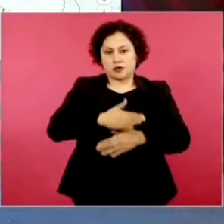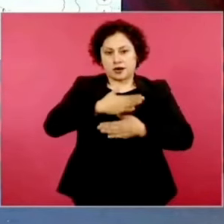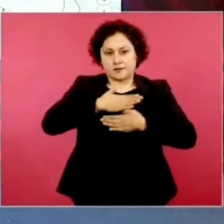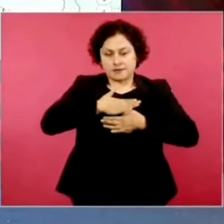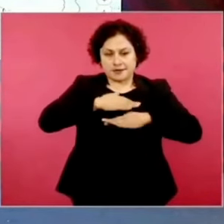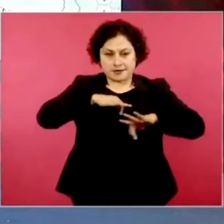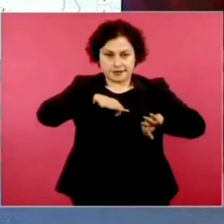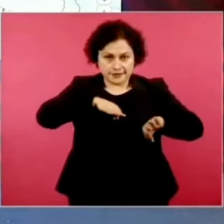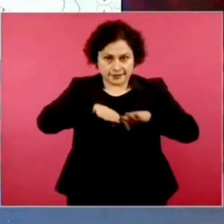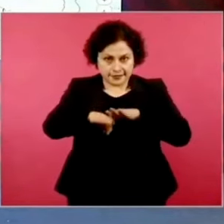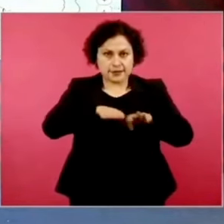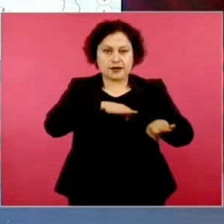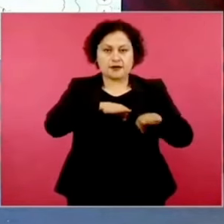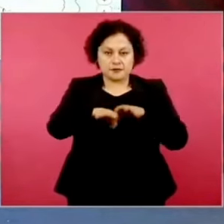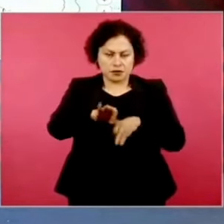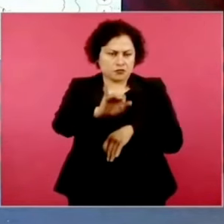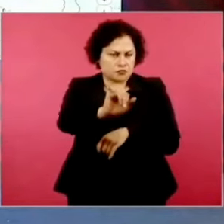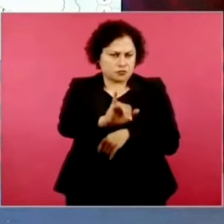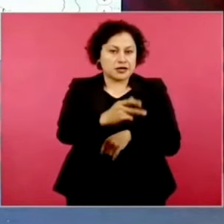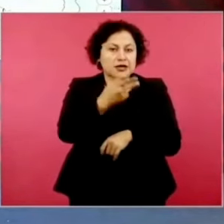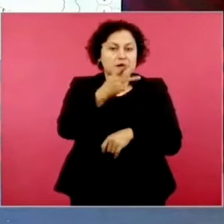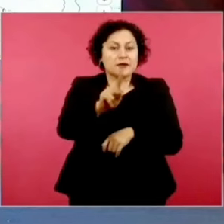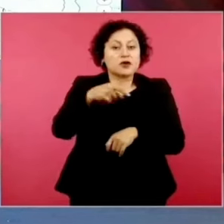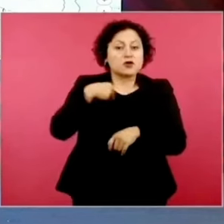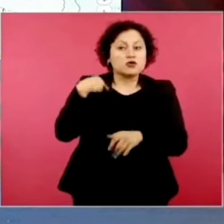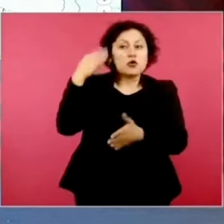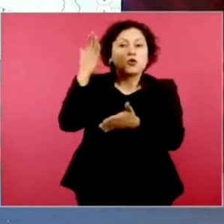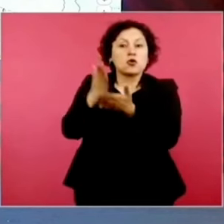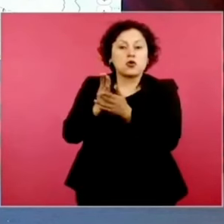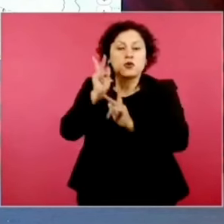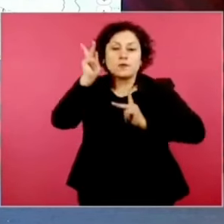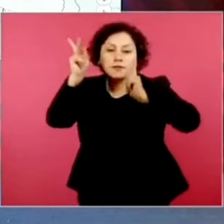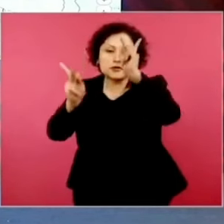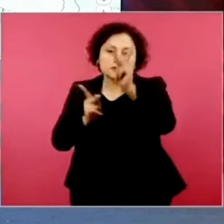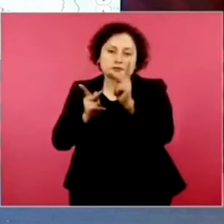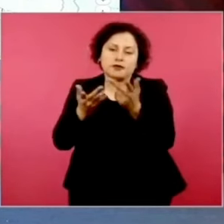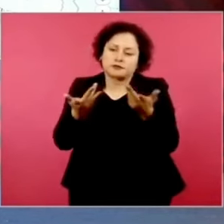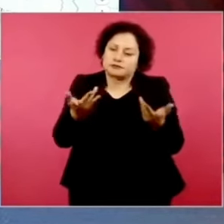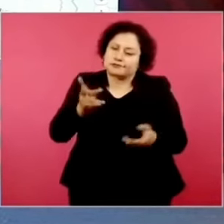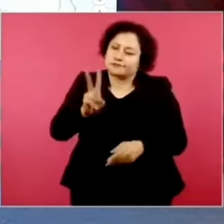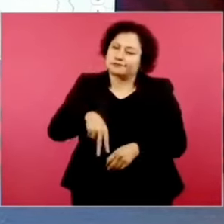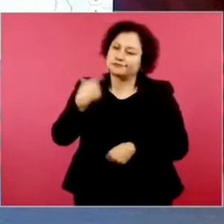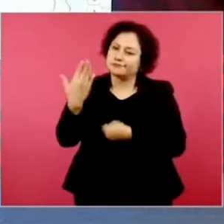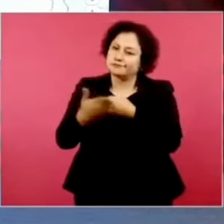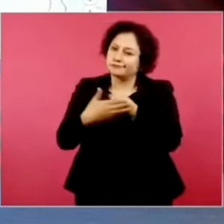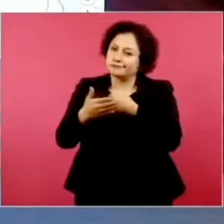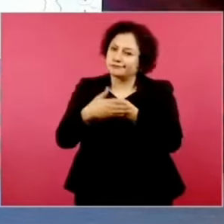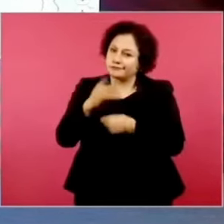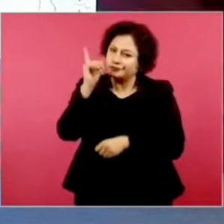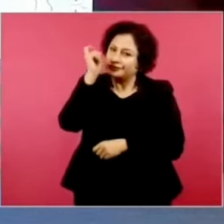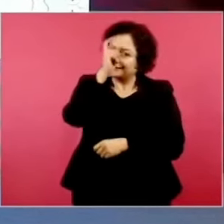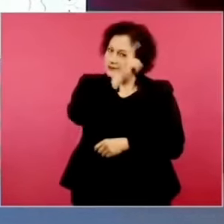que yo los visite, pero siempre uno va a toda esta zona,